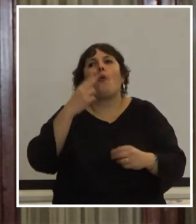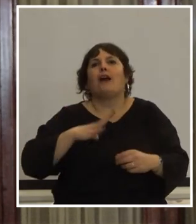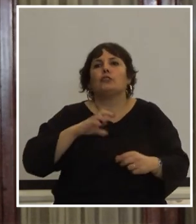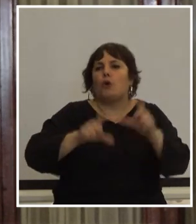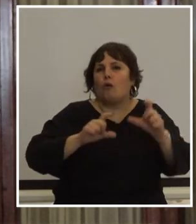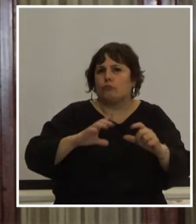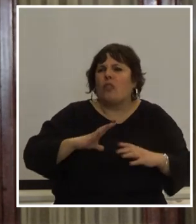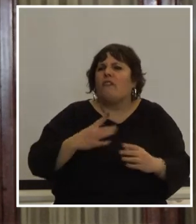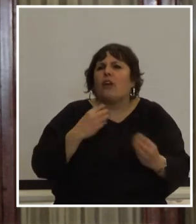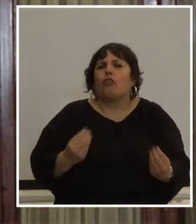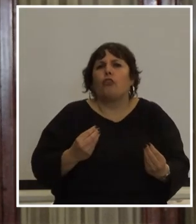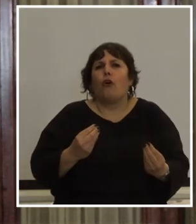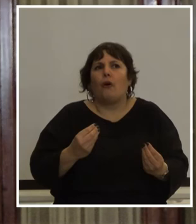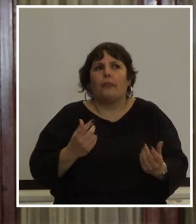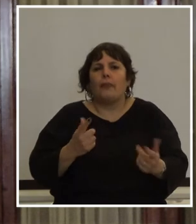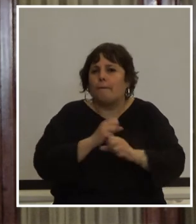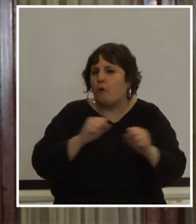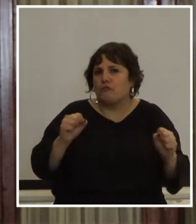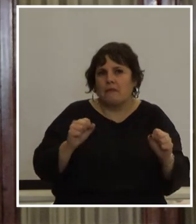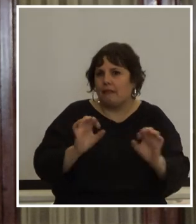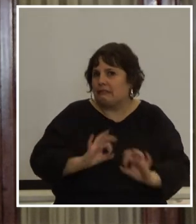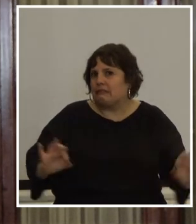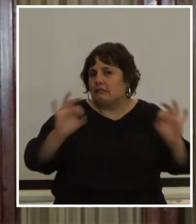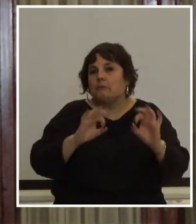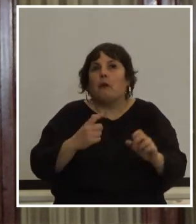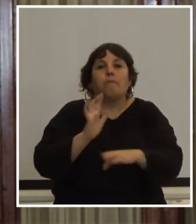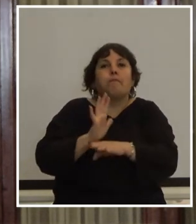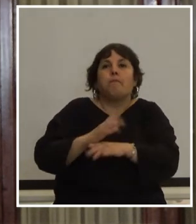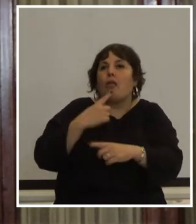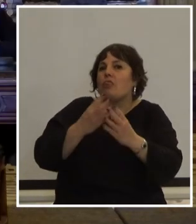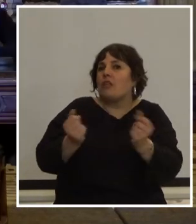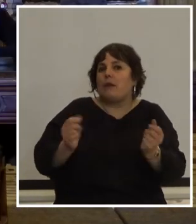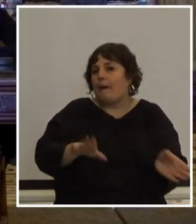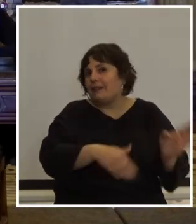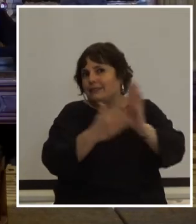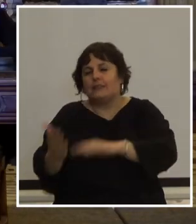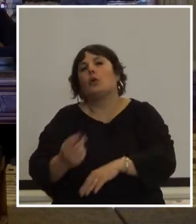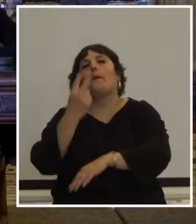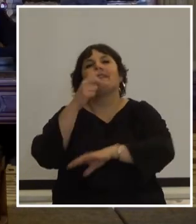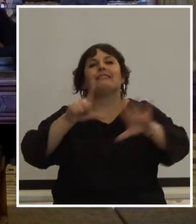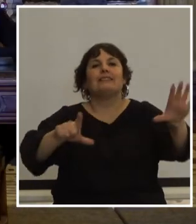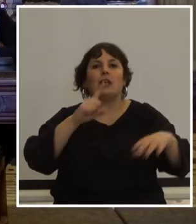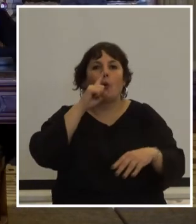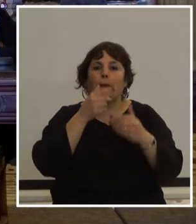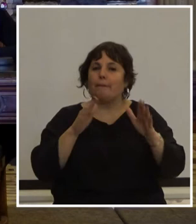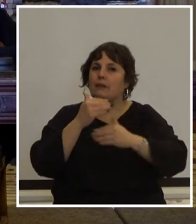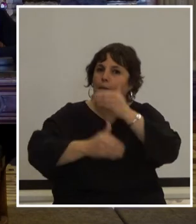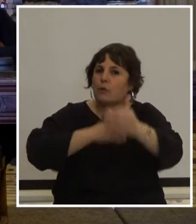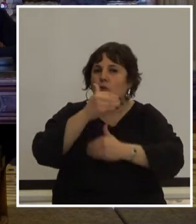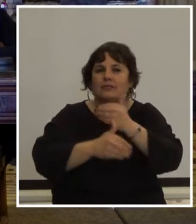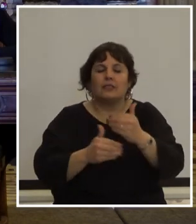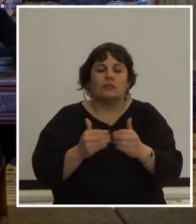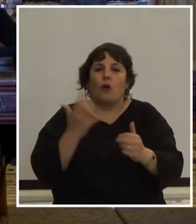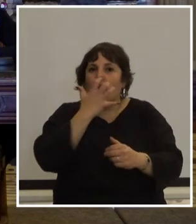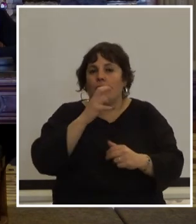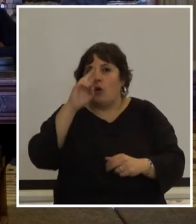no han podido tener esa posibilidad porque se consideran desaparecidos ese 27 de junio comenzó ese proceso oscuro para el Uruguay